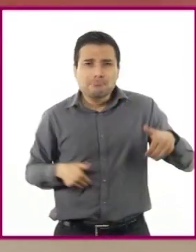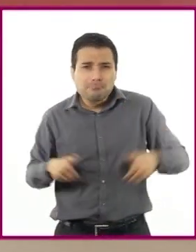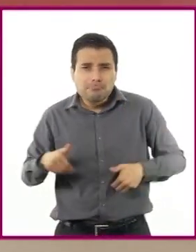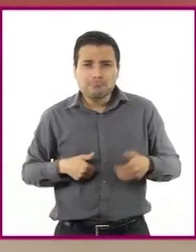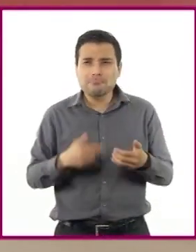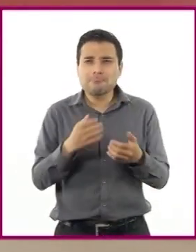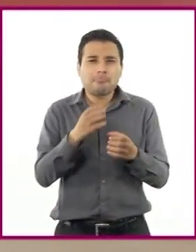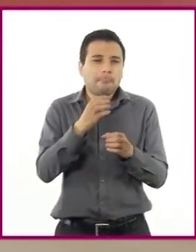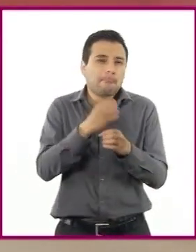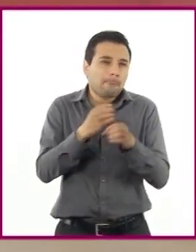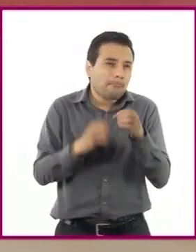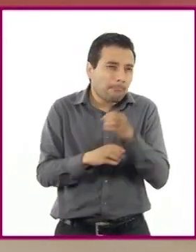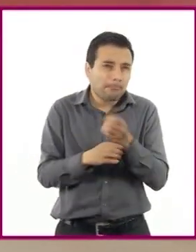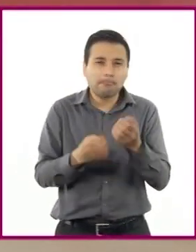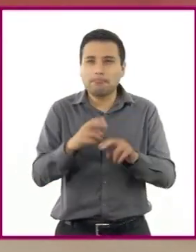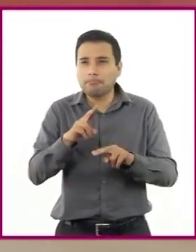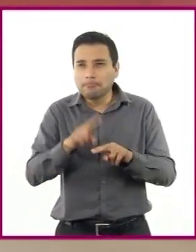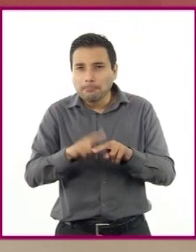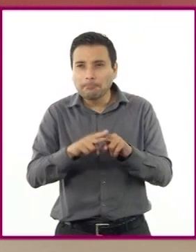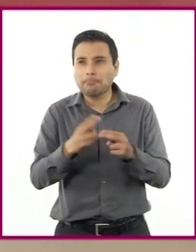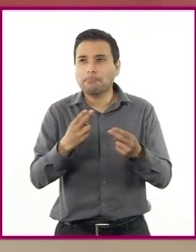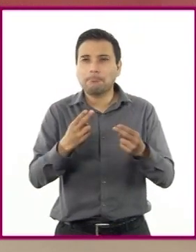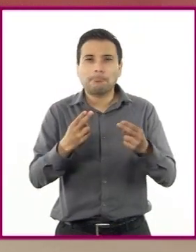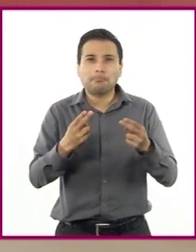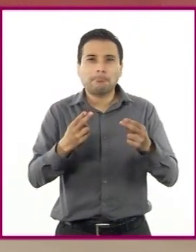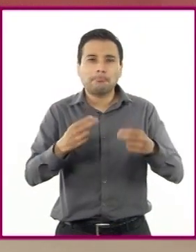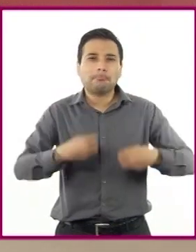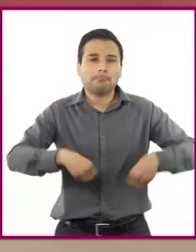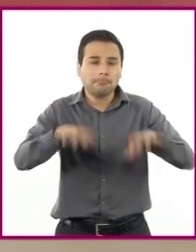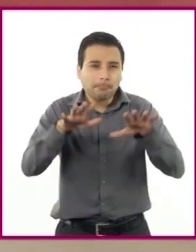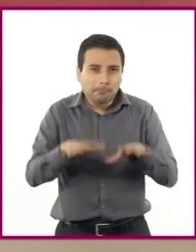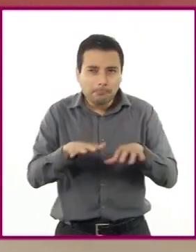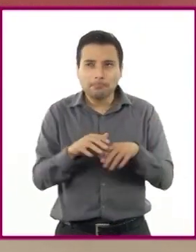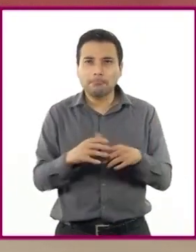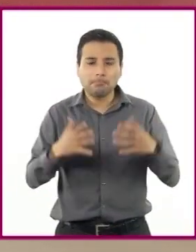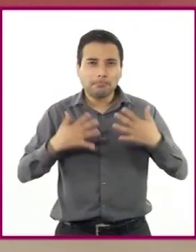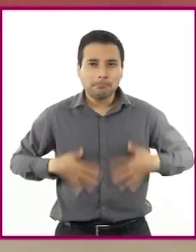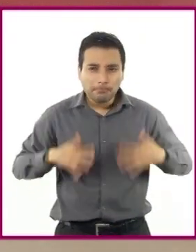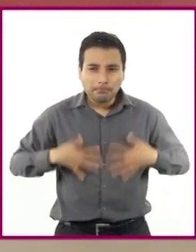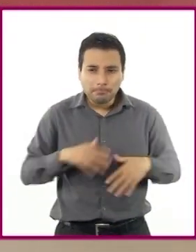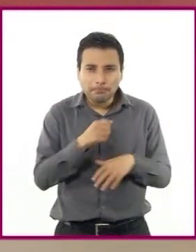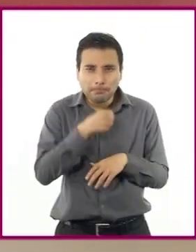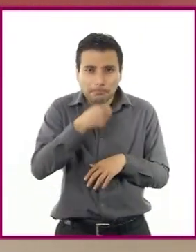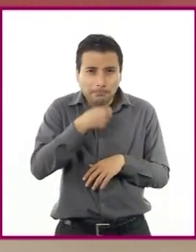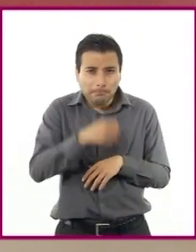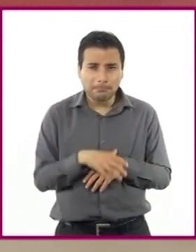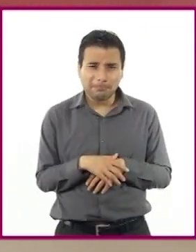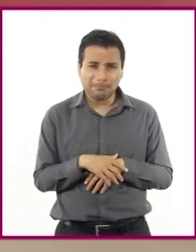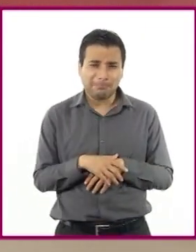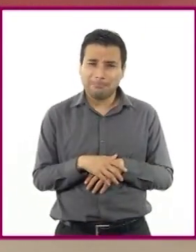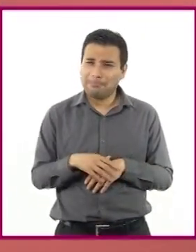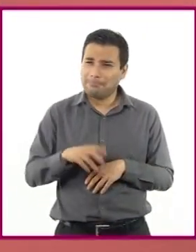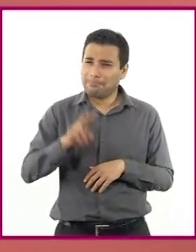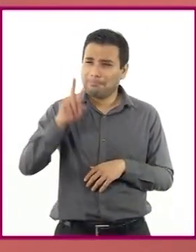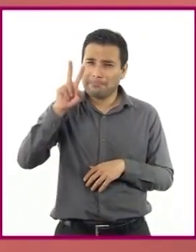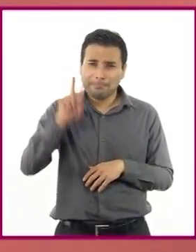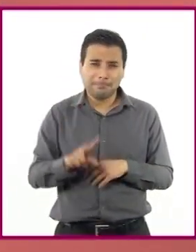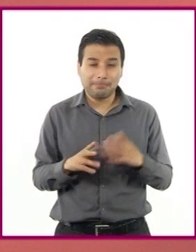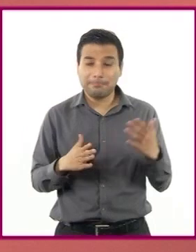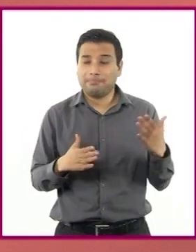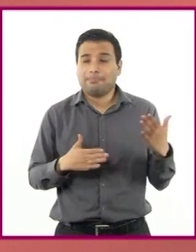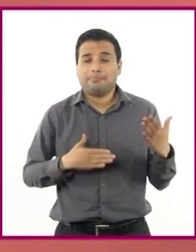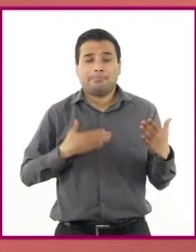los muebles de la casa, sábanas, ropa vieja. De verdad que pasábamos muy buenos